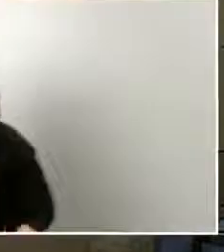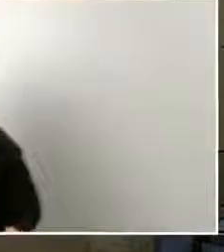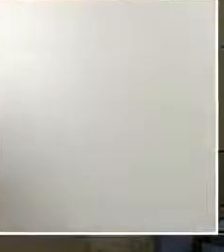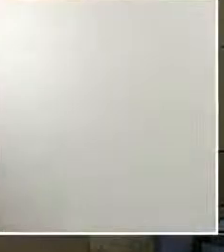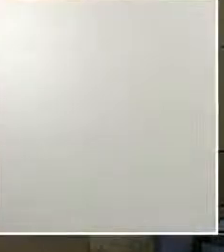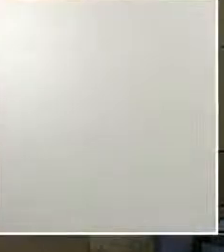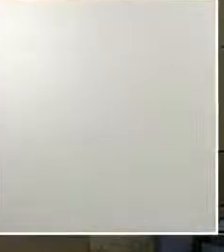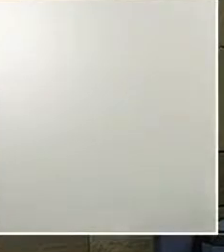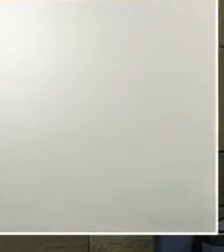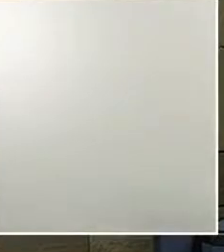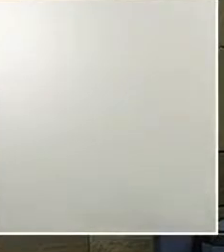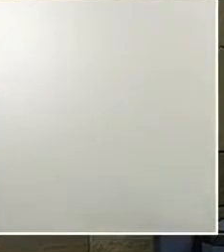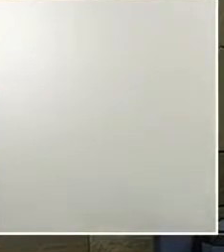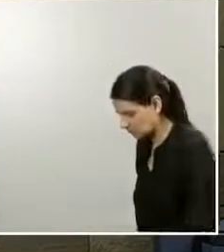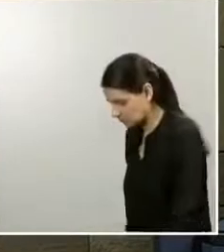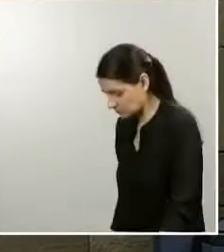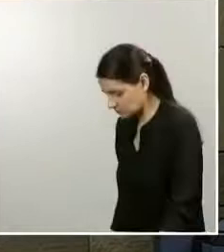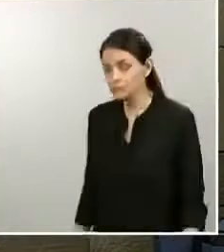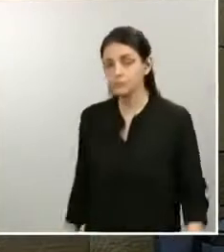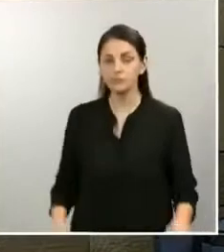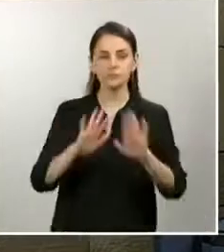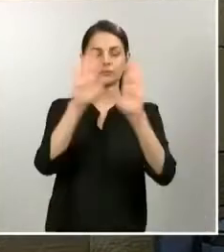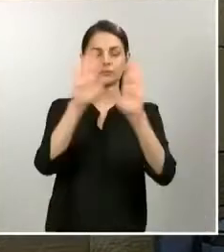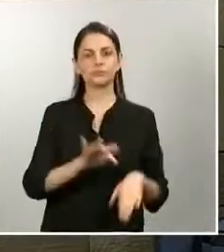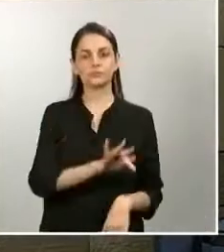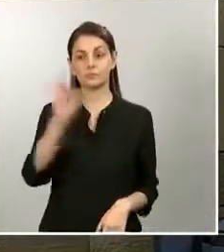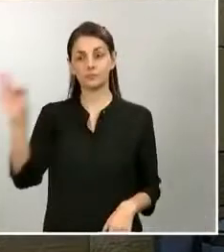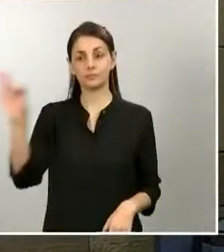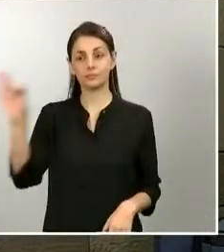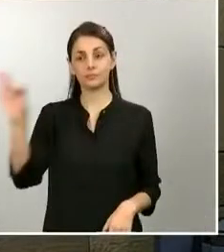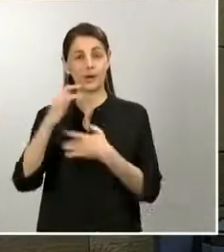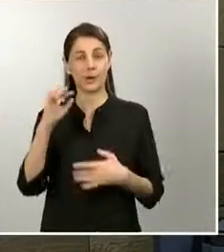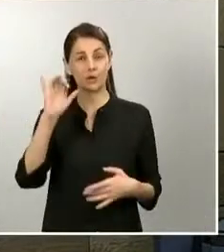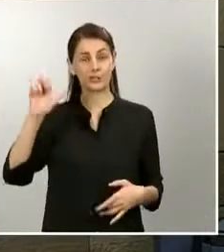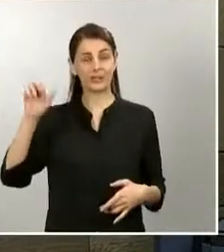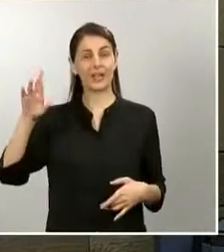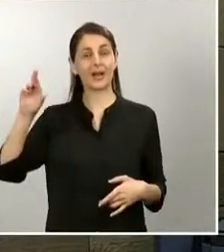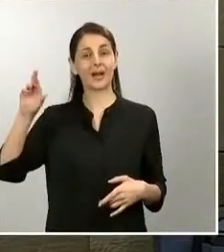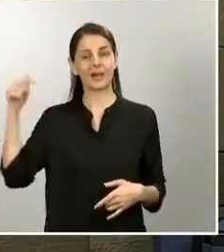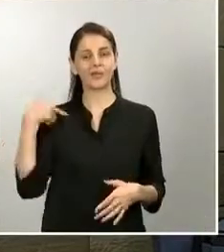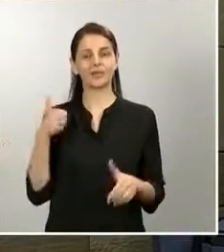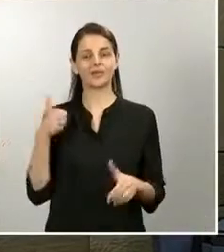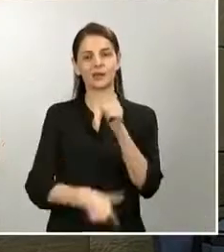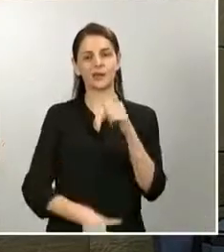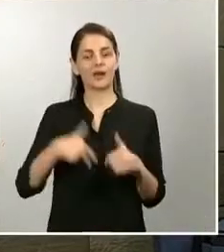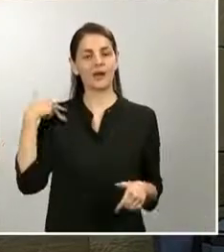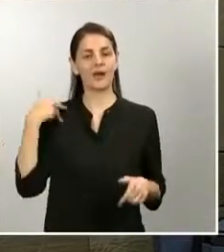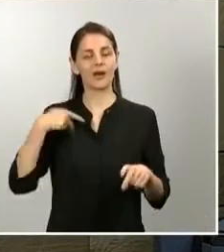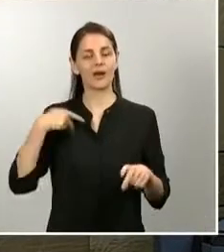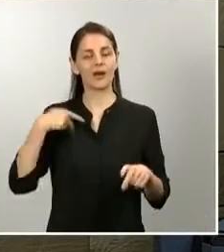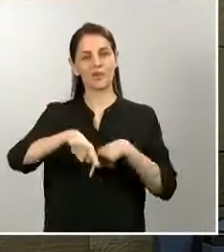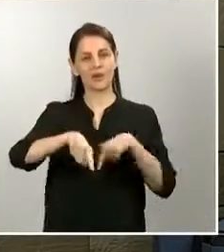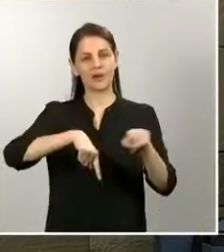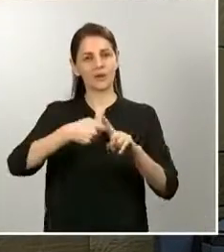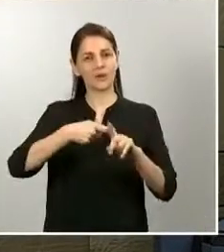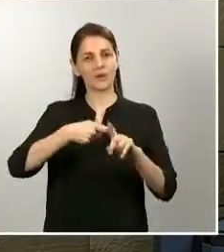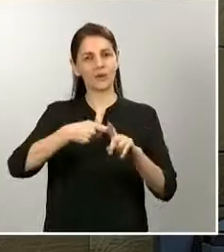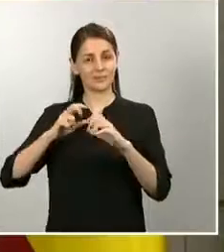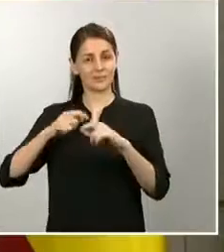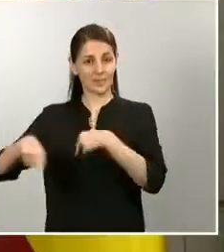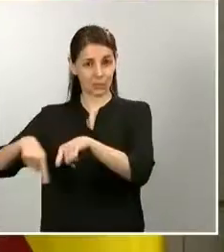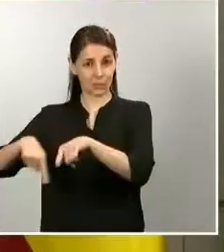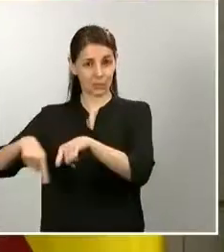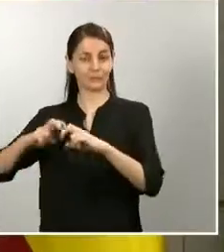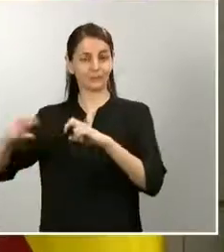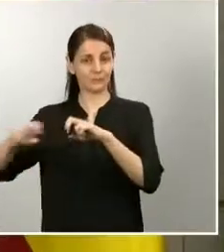le pasó la palabra a María José Rayo, Secretaria General de Movilidad y Transporte. Muchas gracias, doctora. Buenos días a todos. Entramos